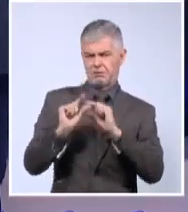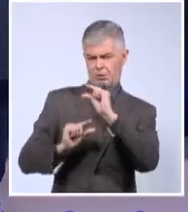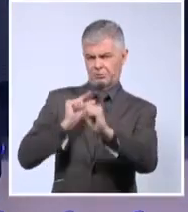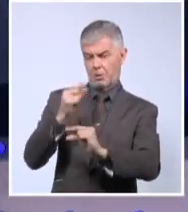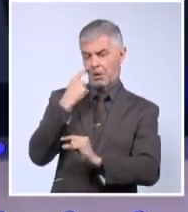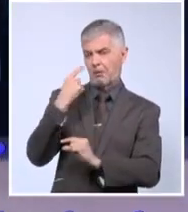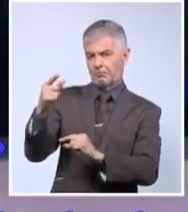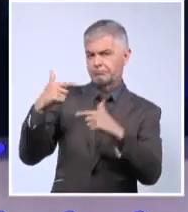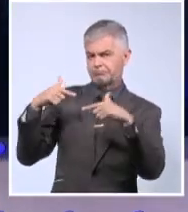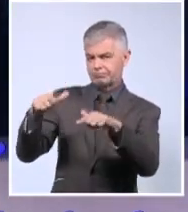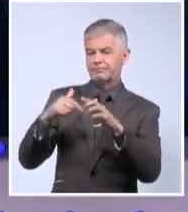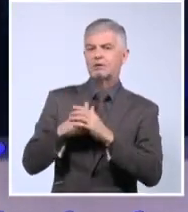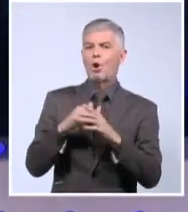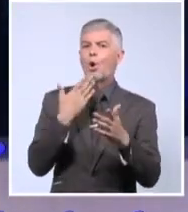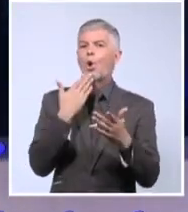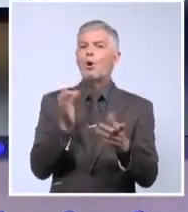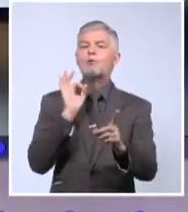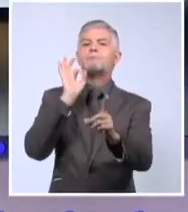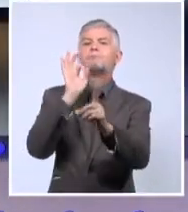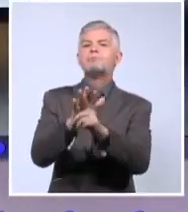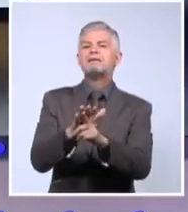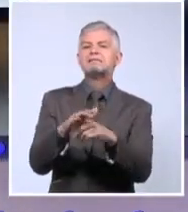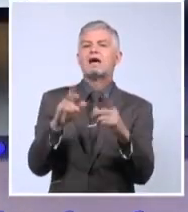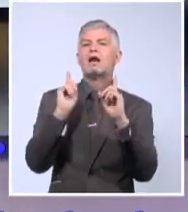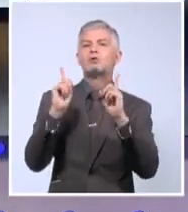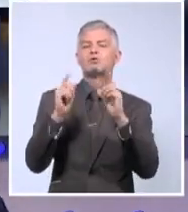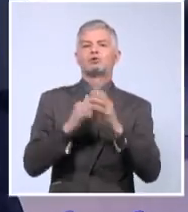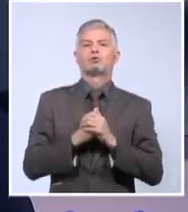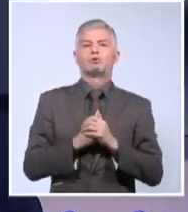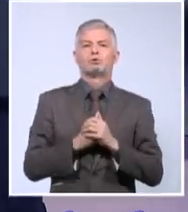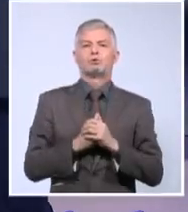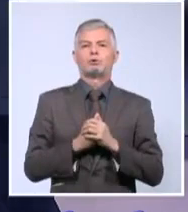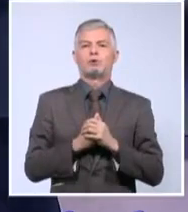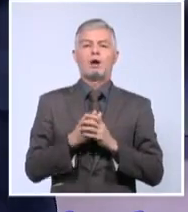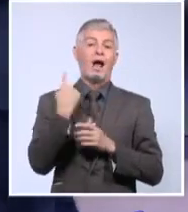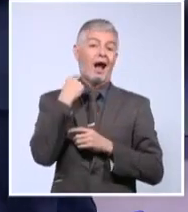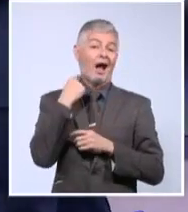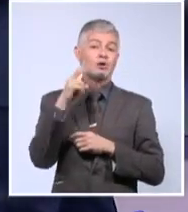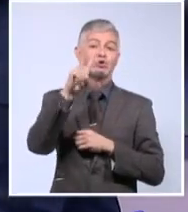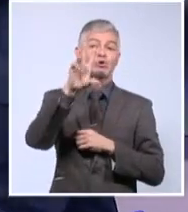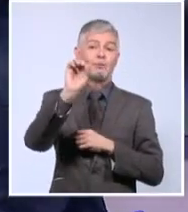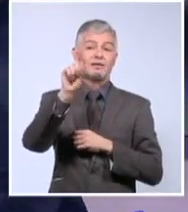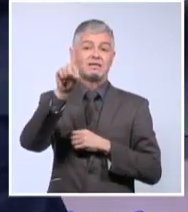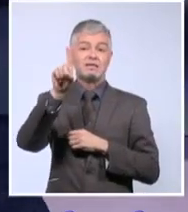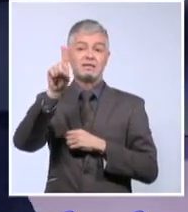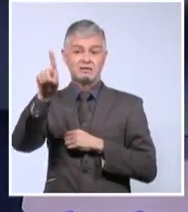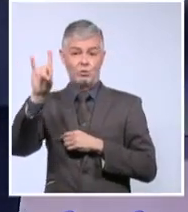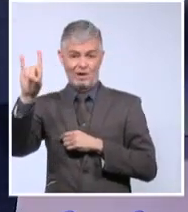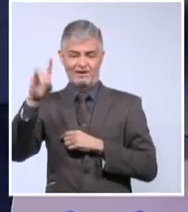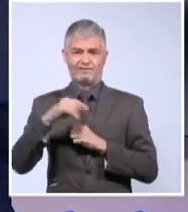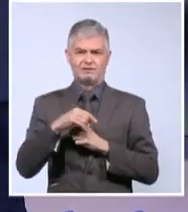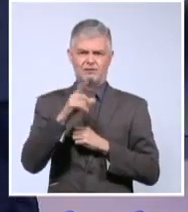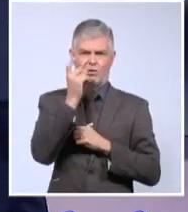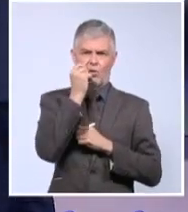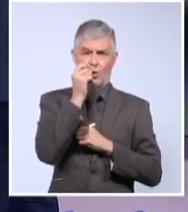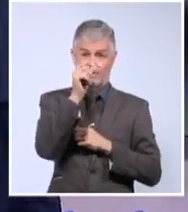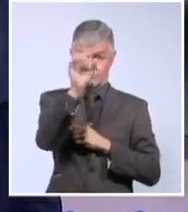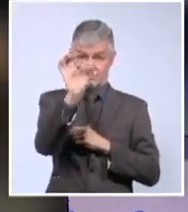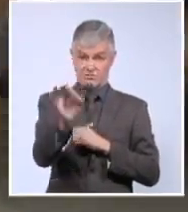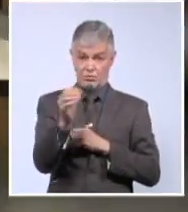comienza la reunión para la libertad de Cuba. Esto fue en 2019. Orlando es el del centro, aquel que ven por allá.